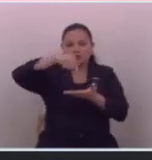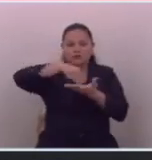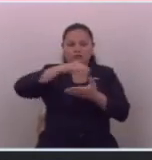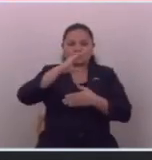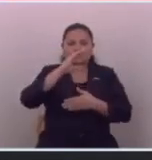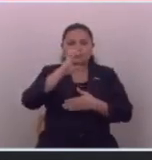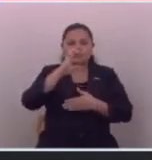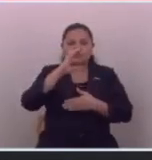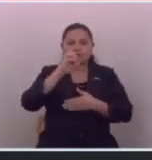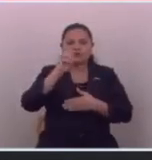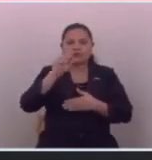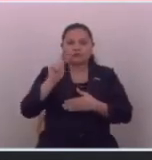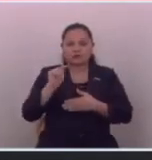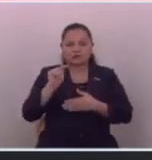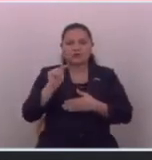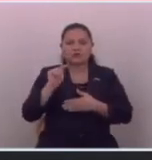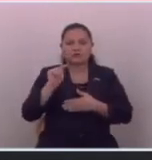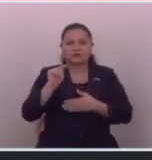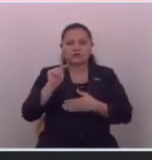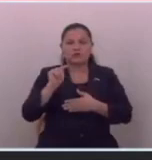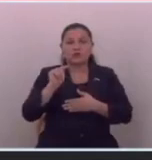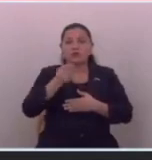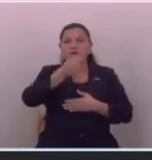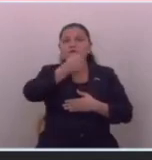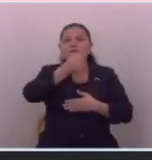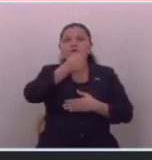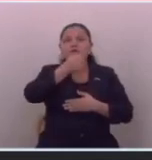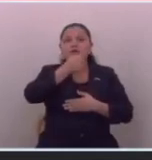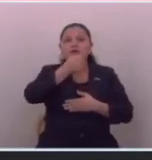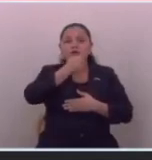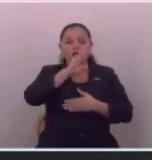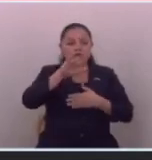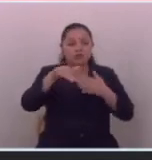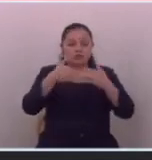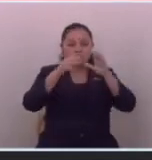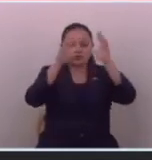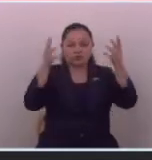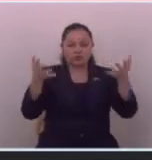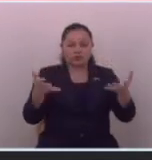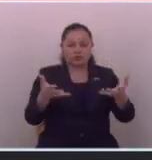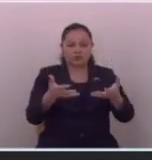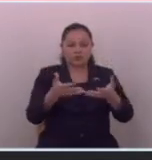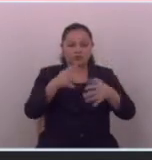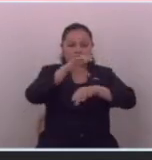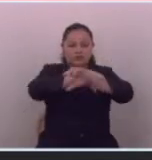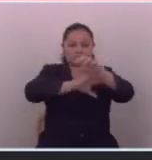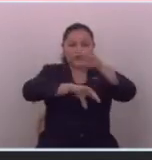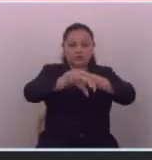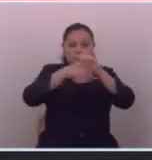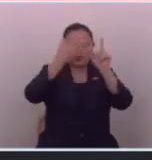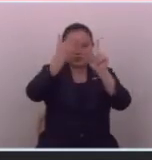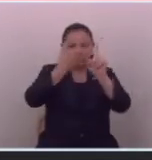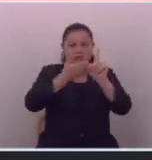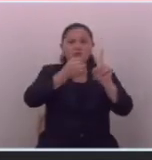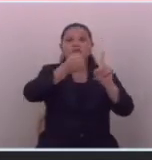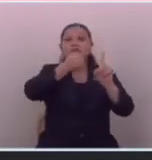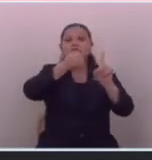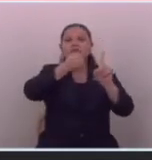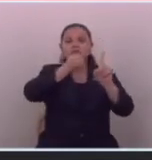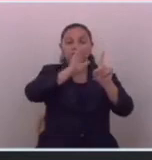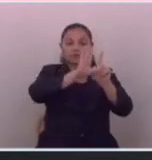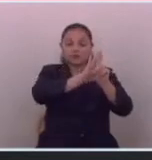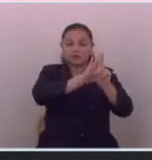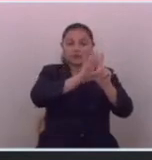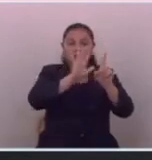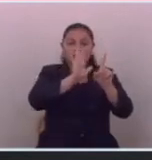confinamiento del terrorista noticia que le dio la vuelta al mundo porque retuvieron al periodista y también le